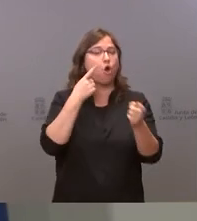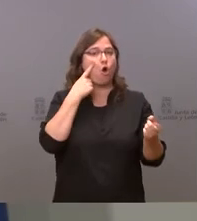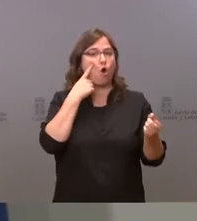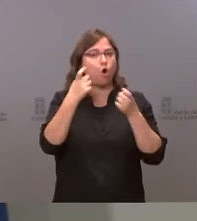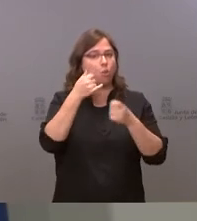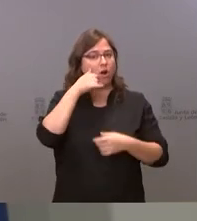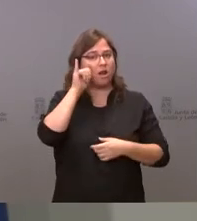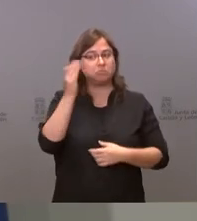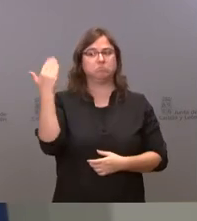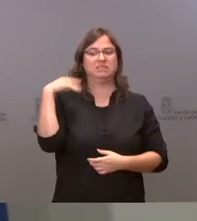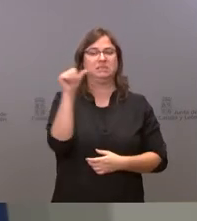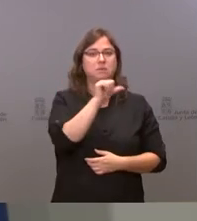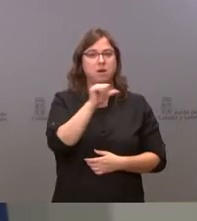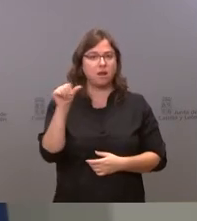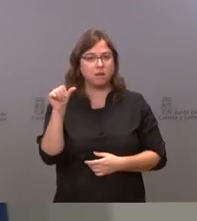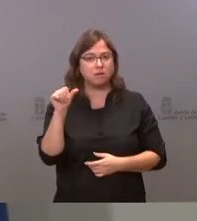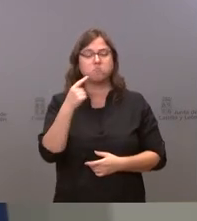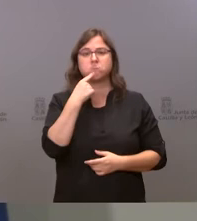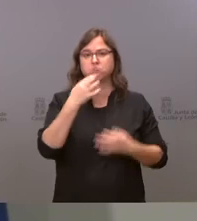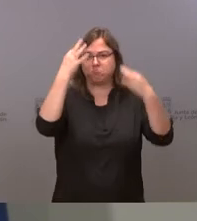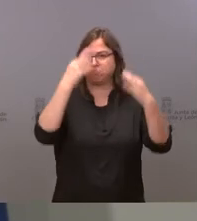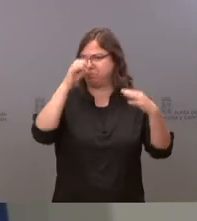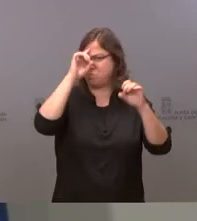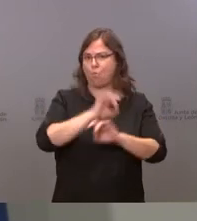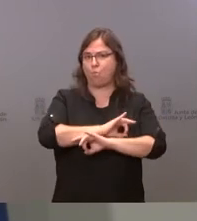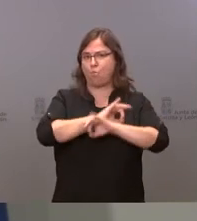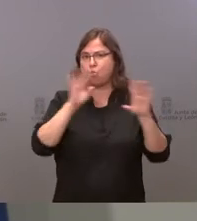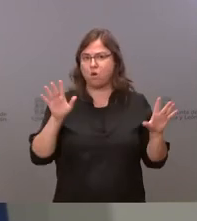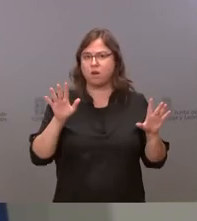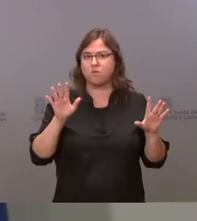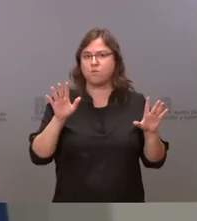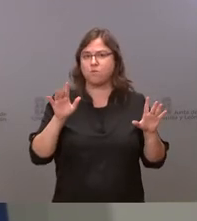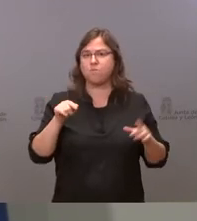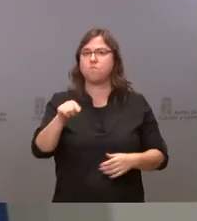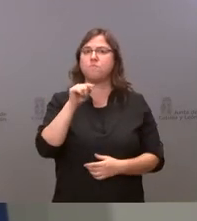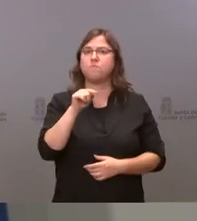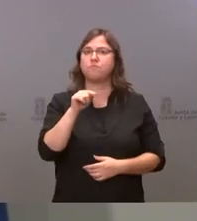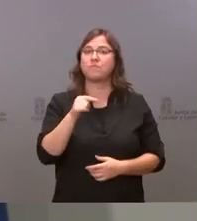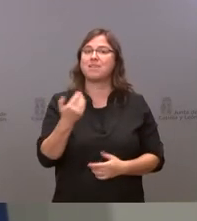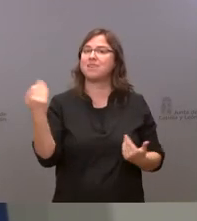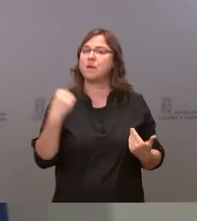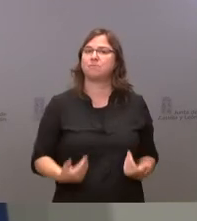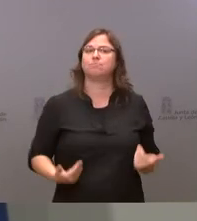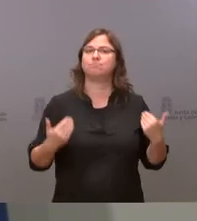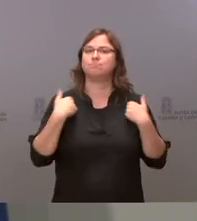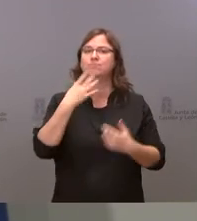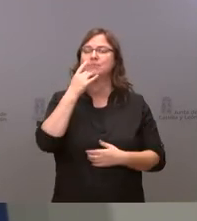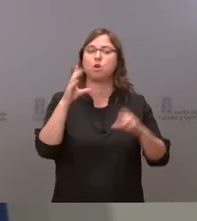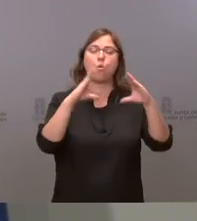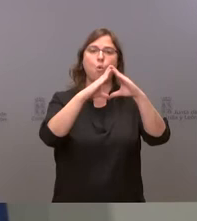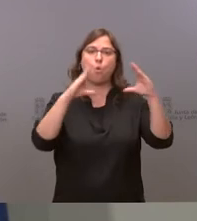de la semana pasada se dice claramente que son las universidades quienes